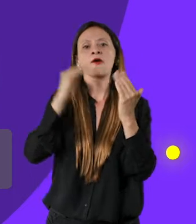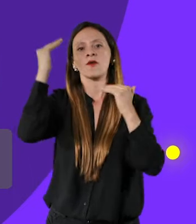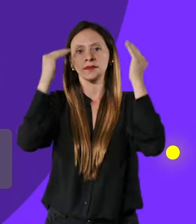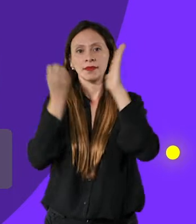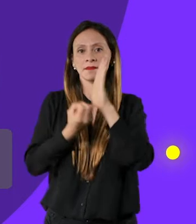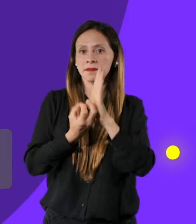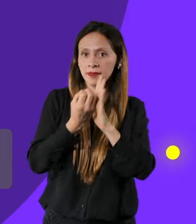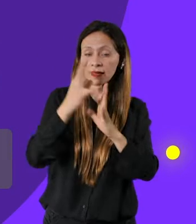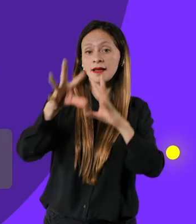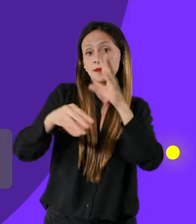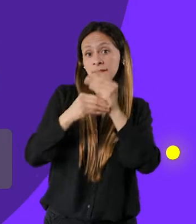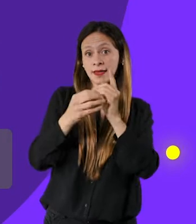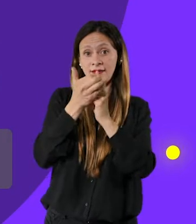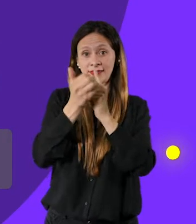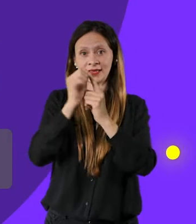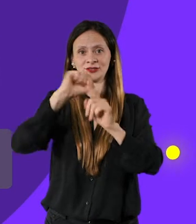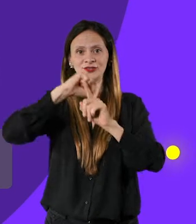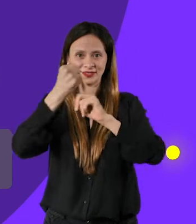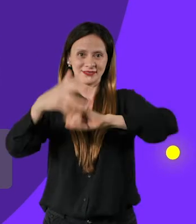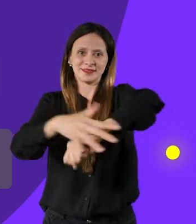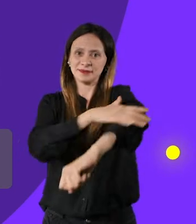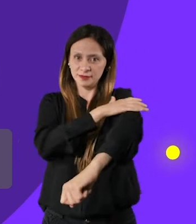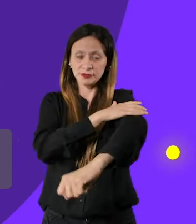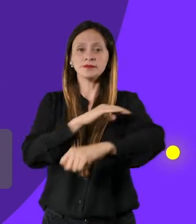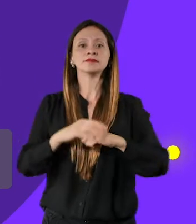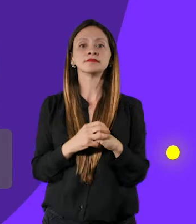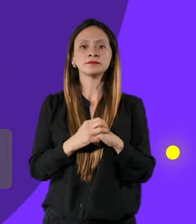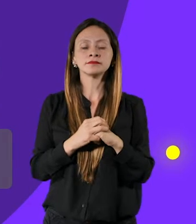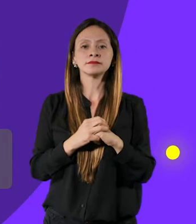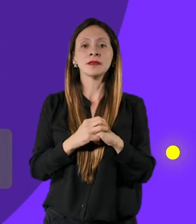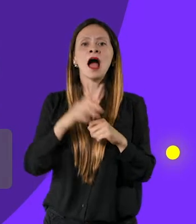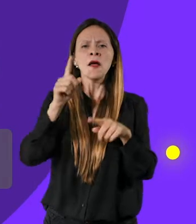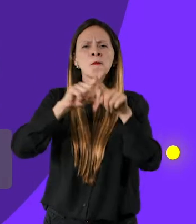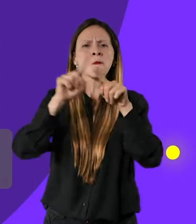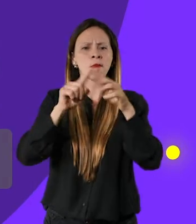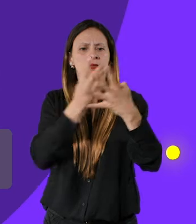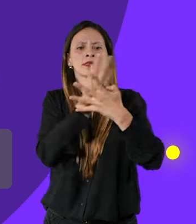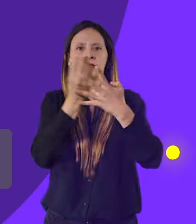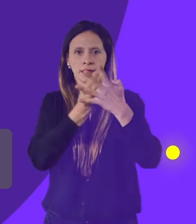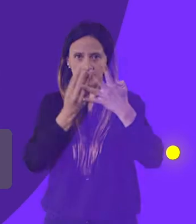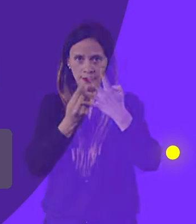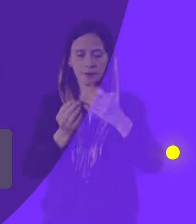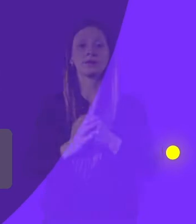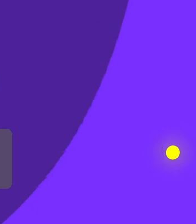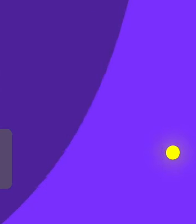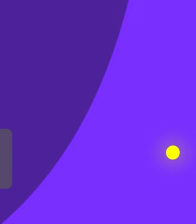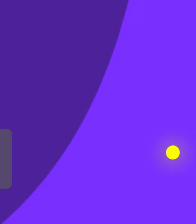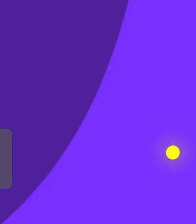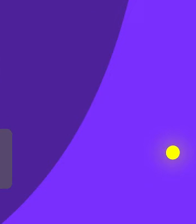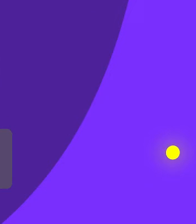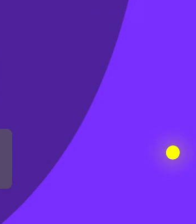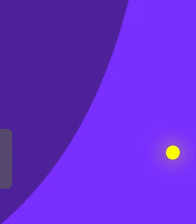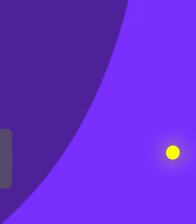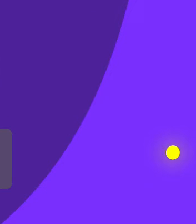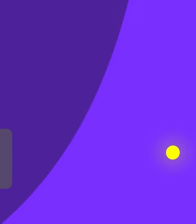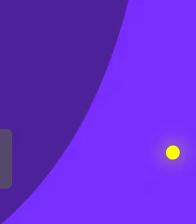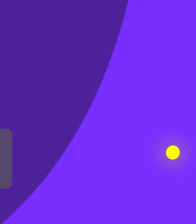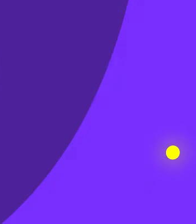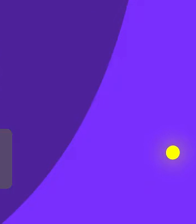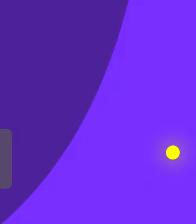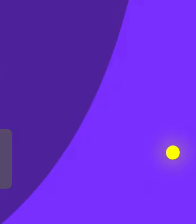por ejemplo, las competencias en lectura y escritura o las competencias numéricas, y que además evalúan sus habilidades